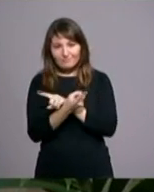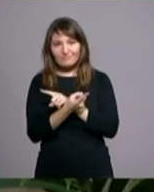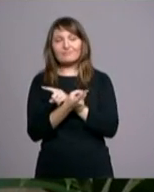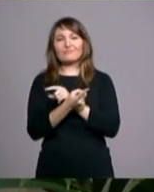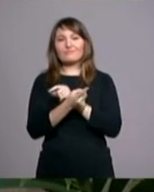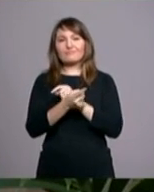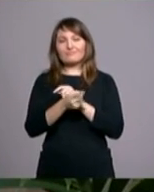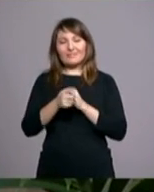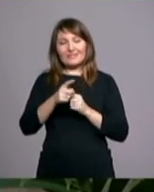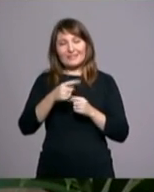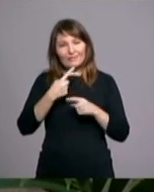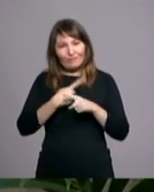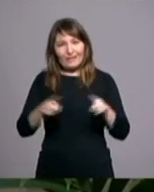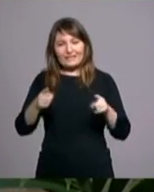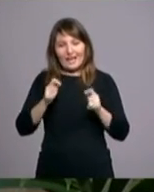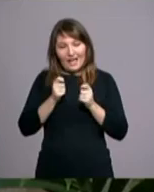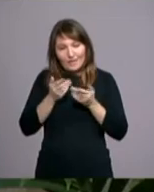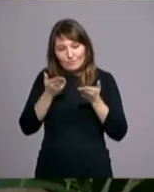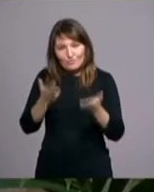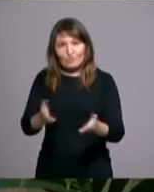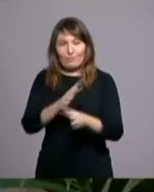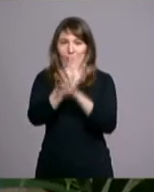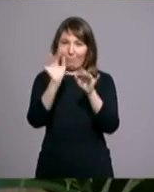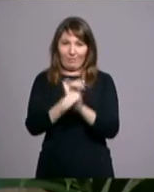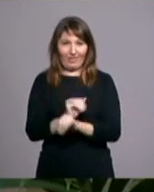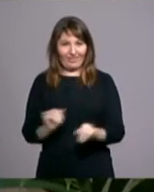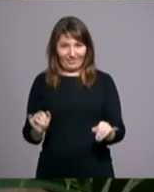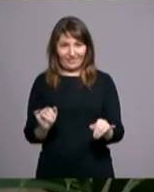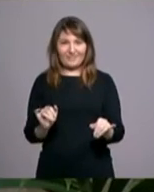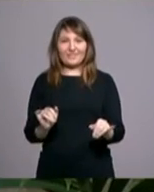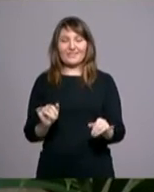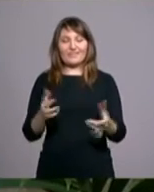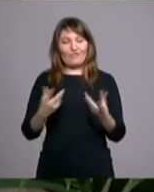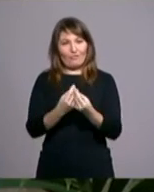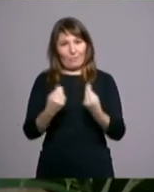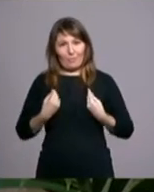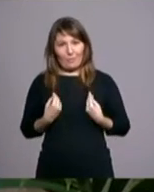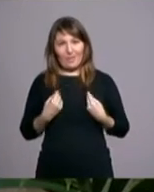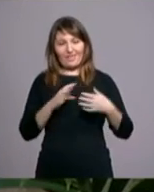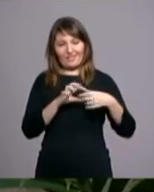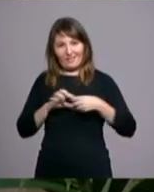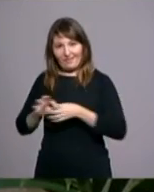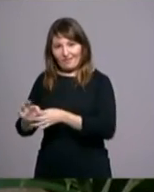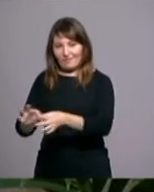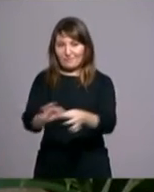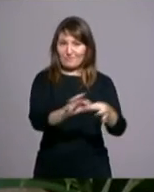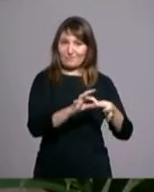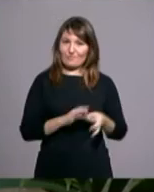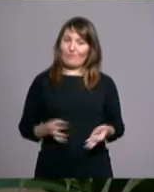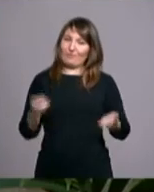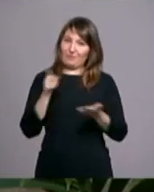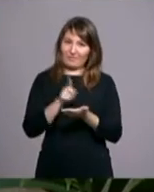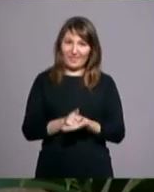en instrumentos de paz, de concordia, de reconciliación,